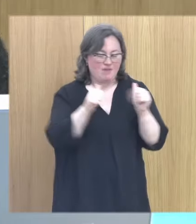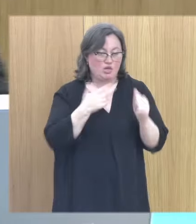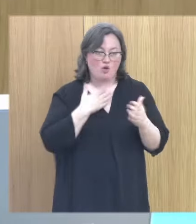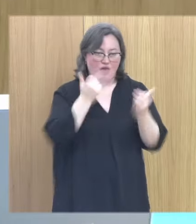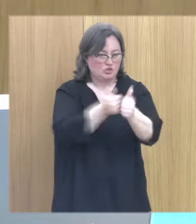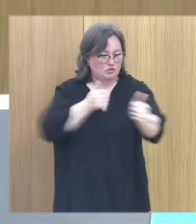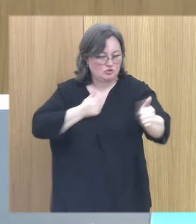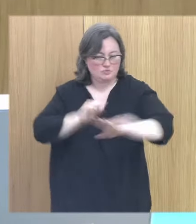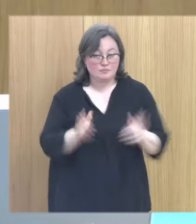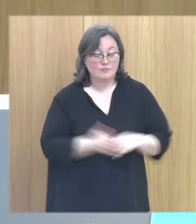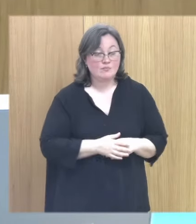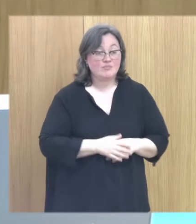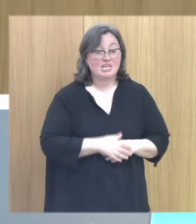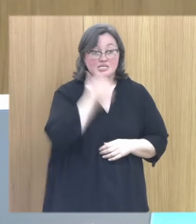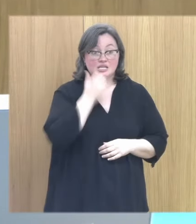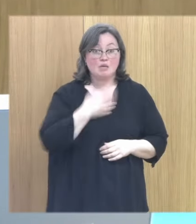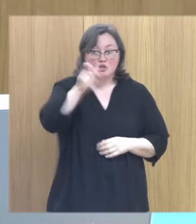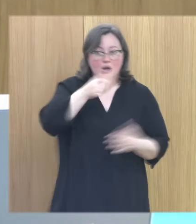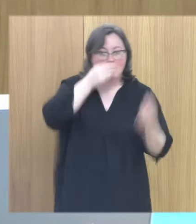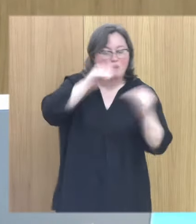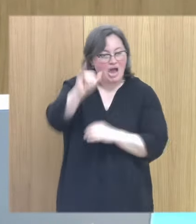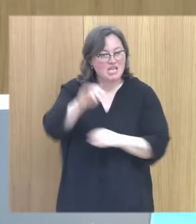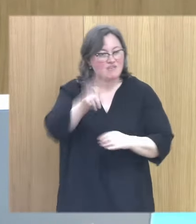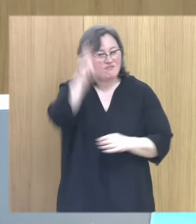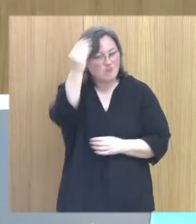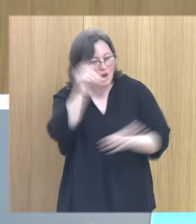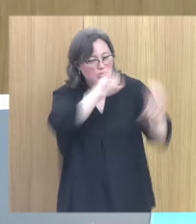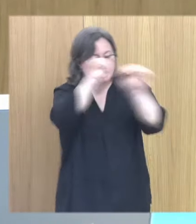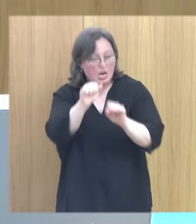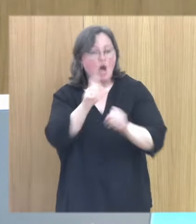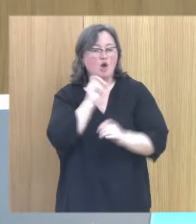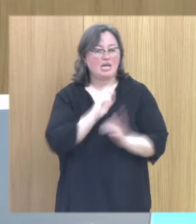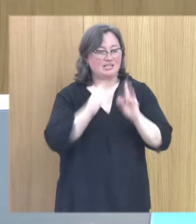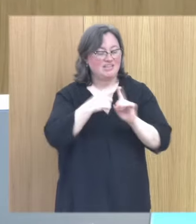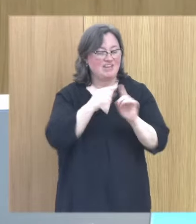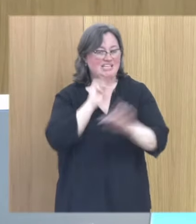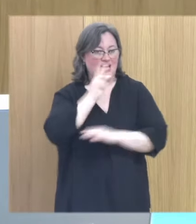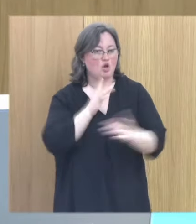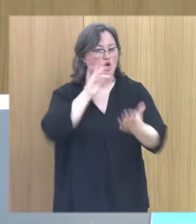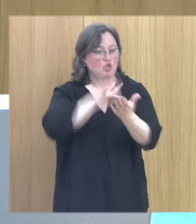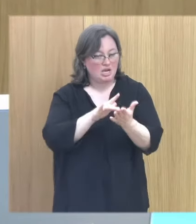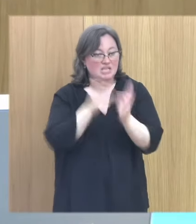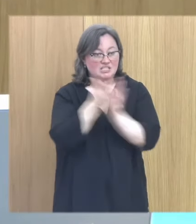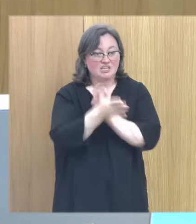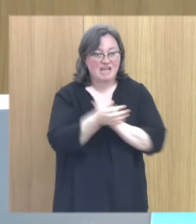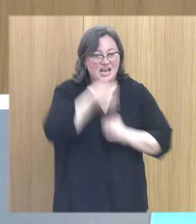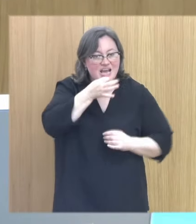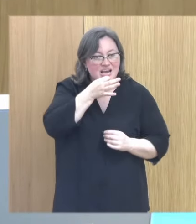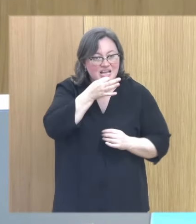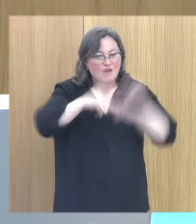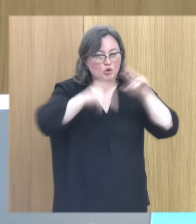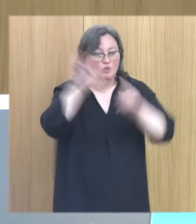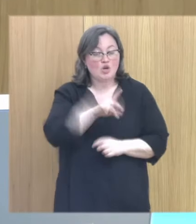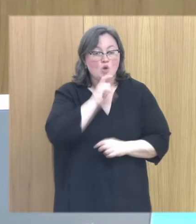paro y si tengo quien les cuide y tengo una figura protectora entro en el tercer nivel que es construir la narrativa a través